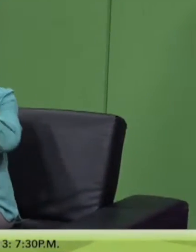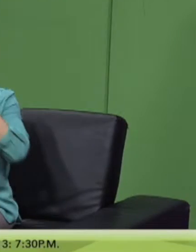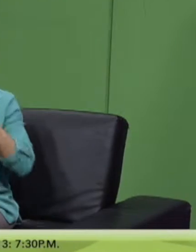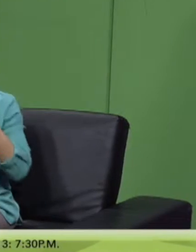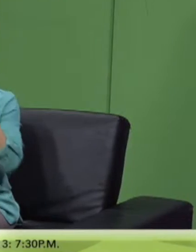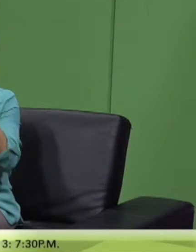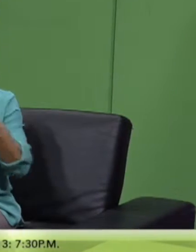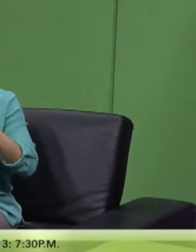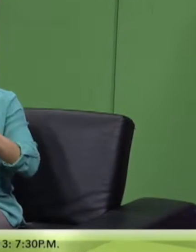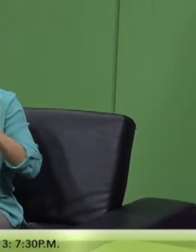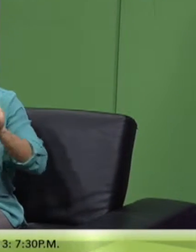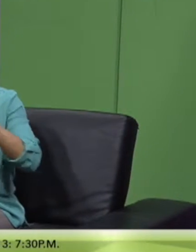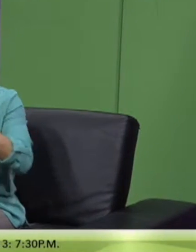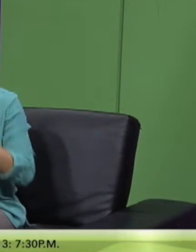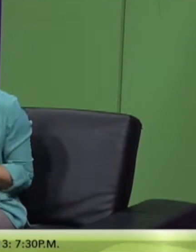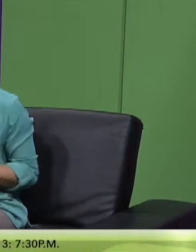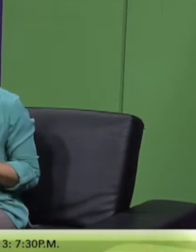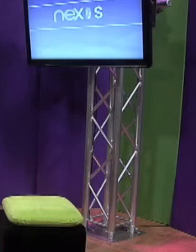Parapanamericanos.